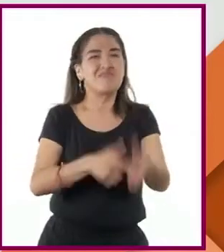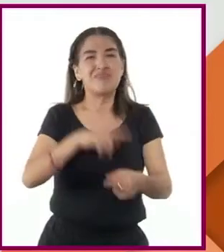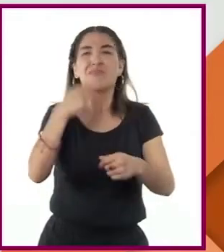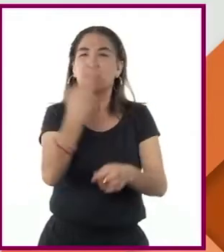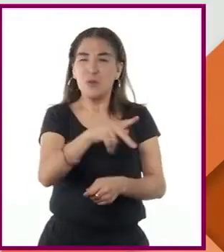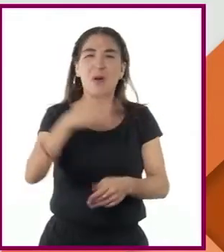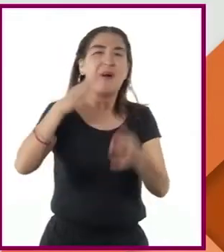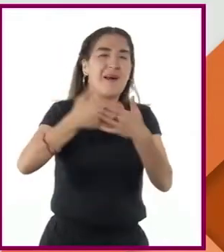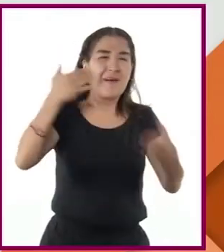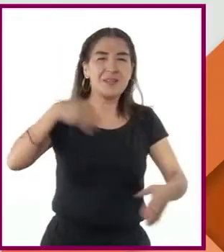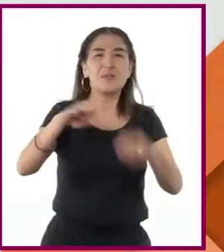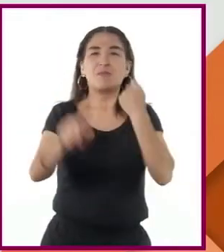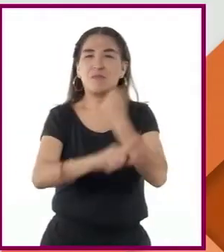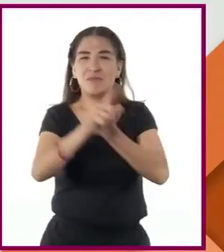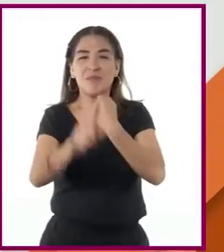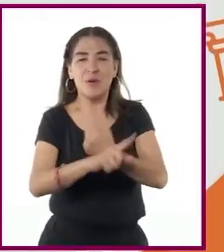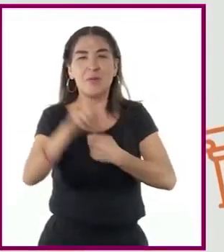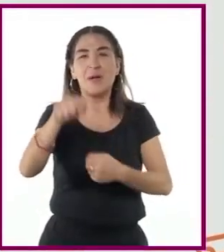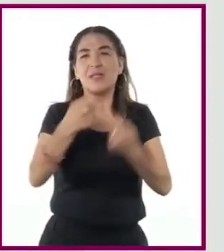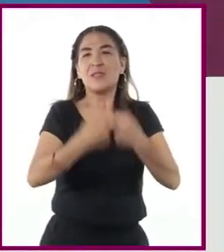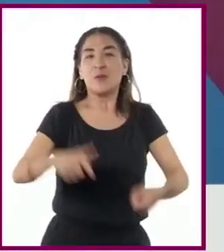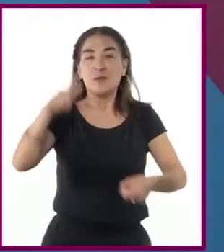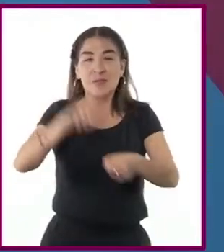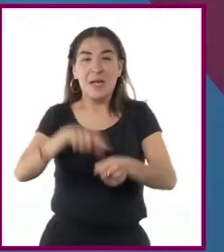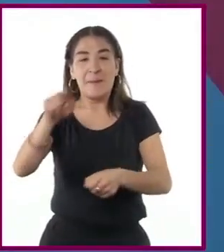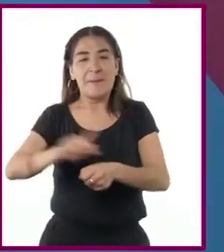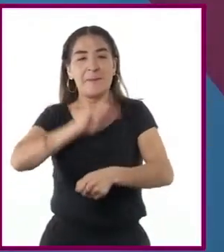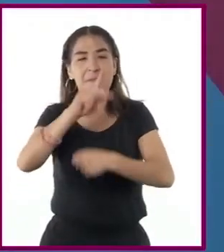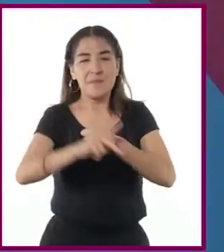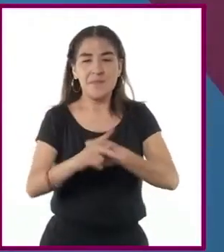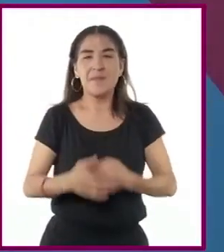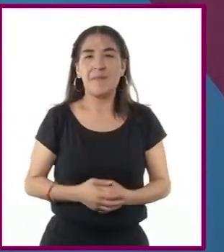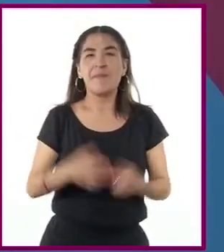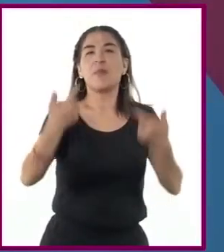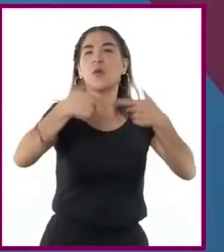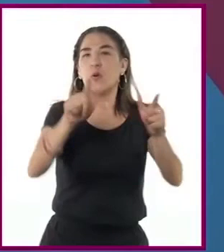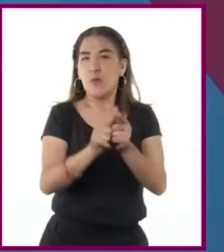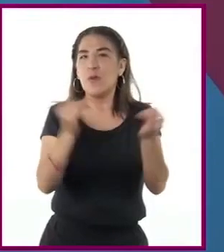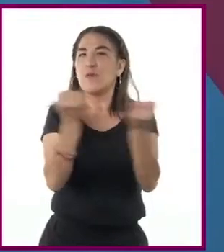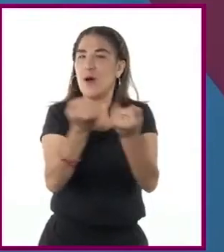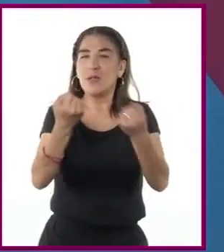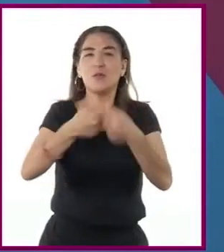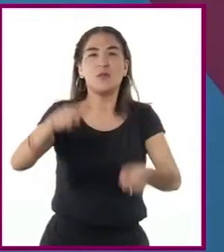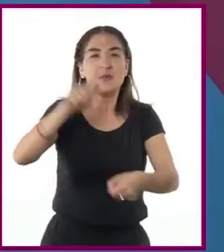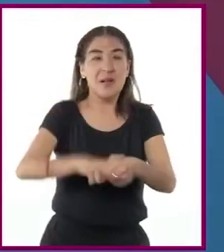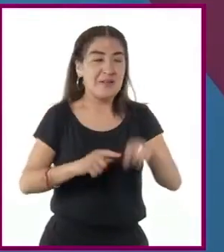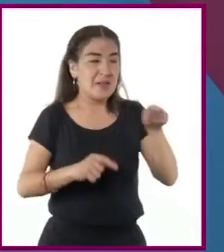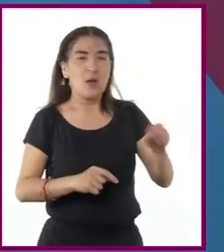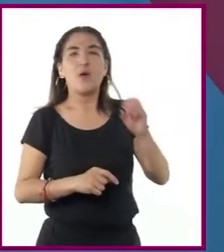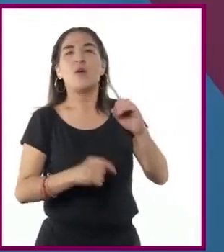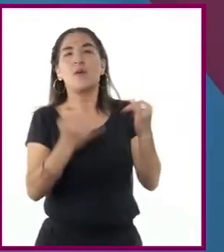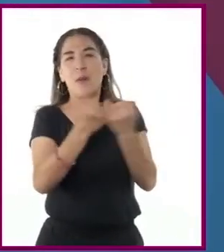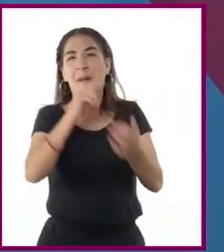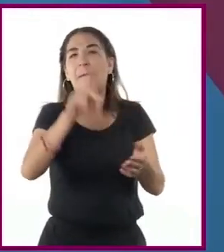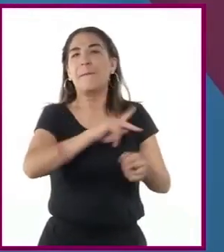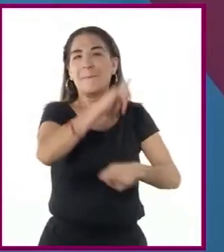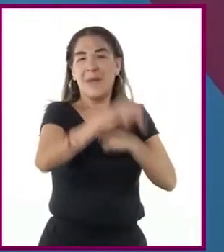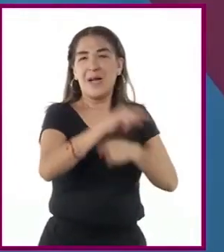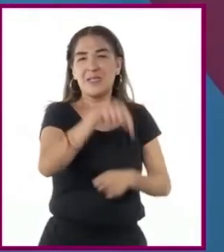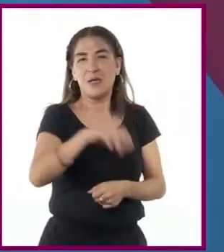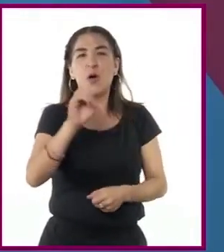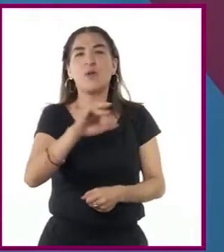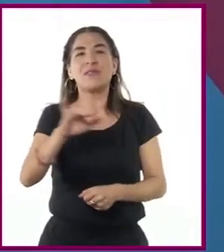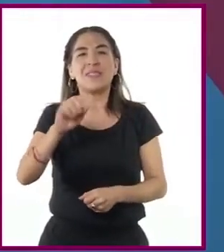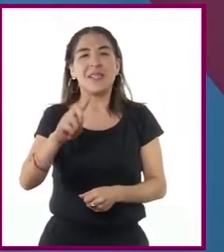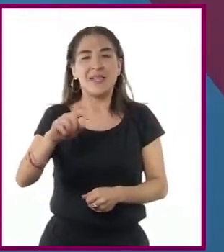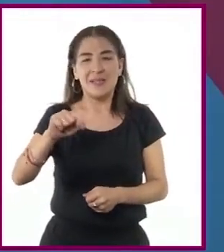grupos pro-occidentales en los países socialistas, como existían grupos socialistas en los países occidentales. Uno y